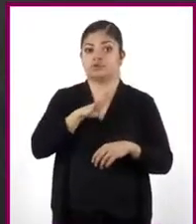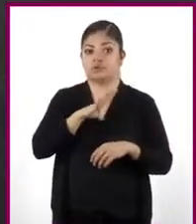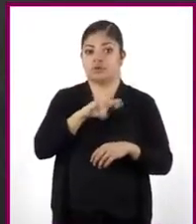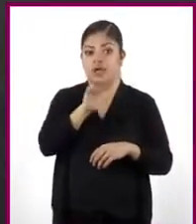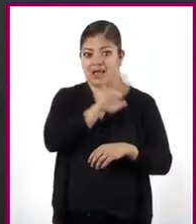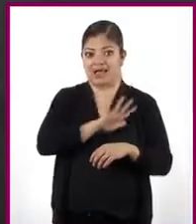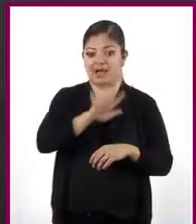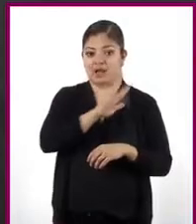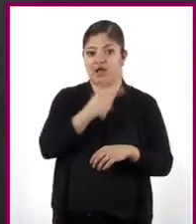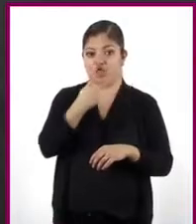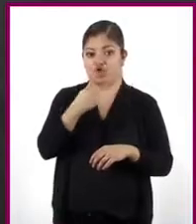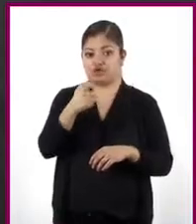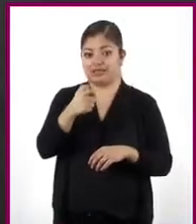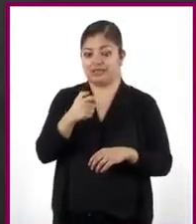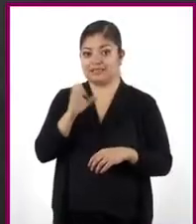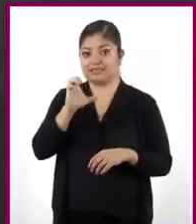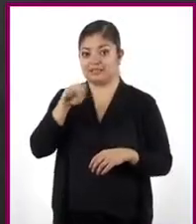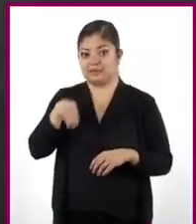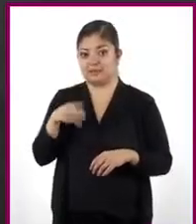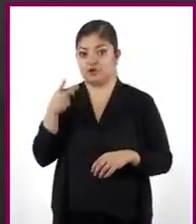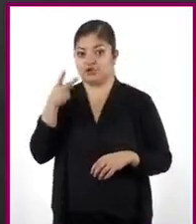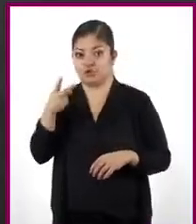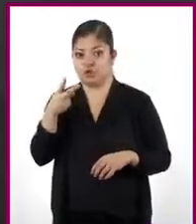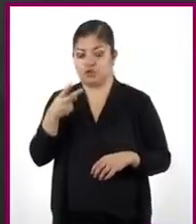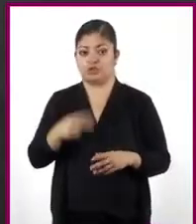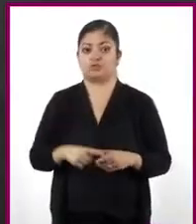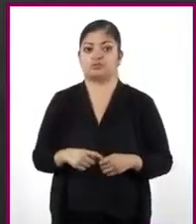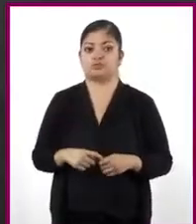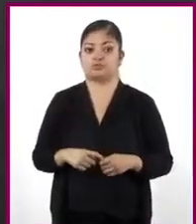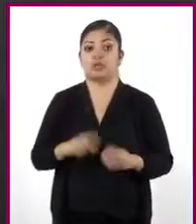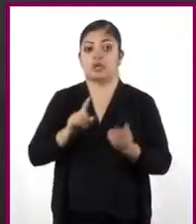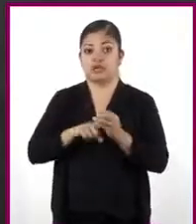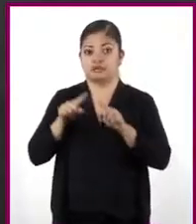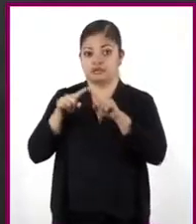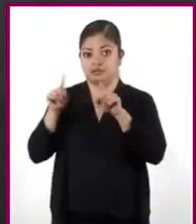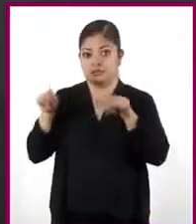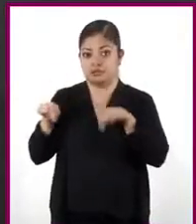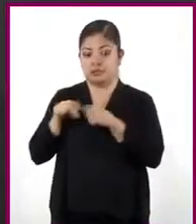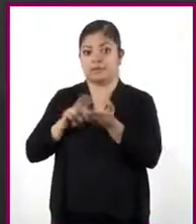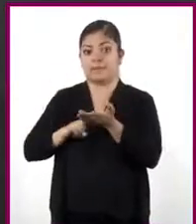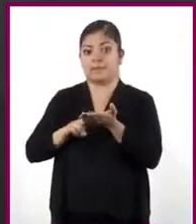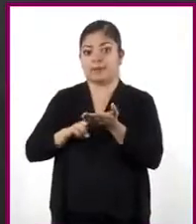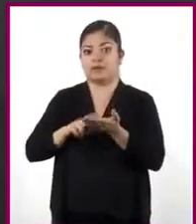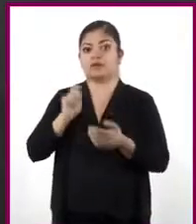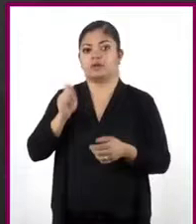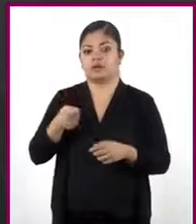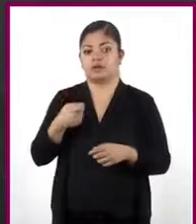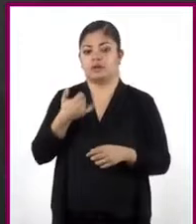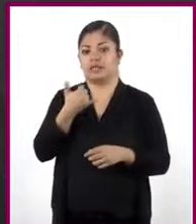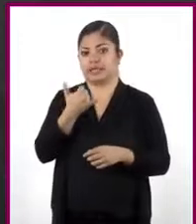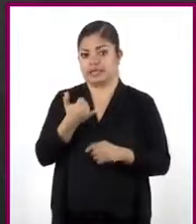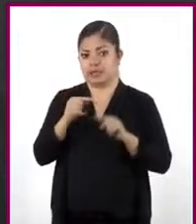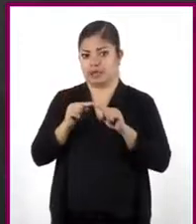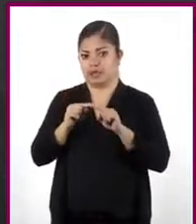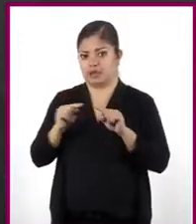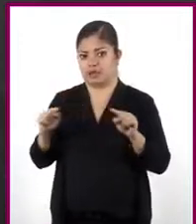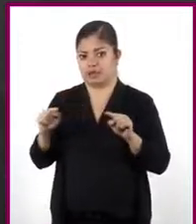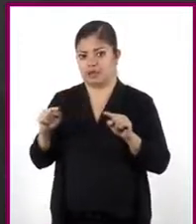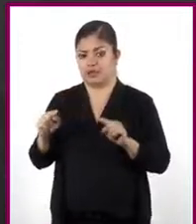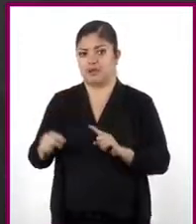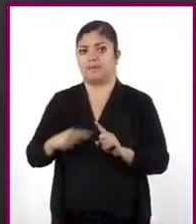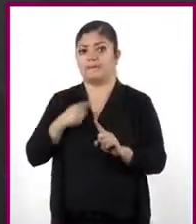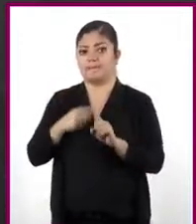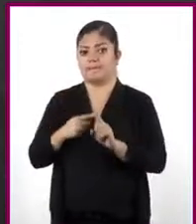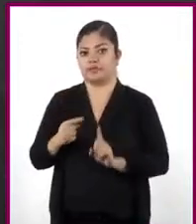2x centímetros cuadrados. Mientras que el rectángulo verde mide y centímetros de base y x